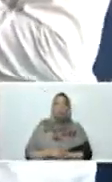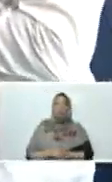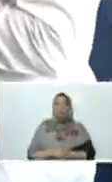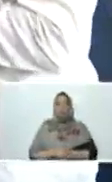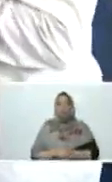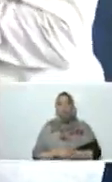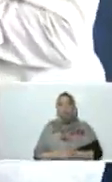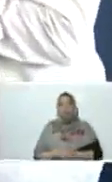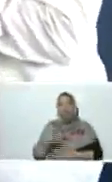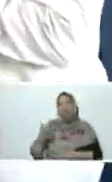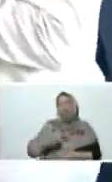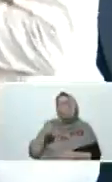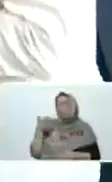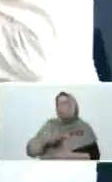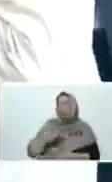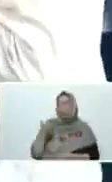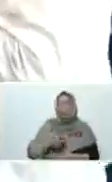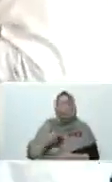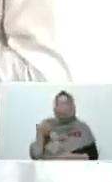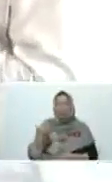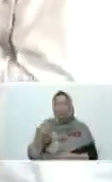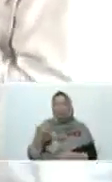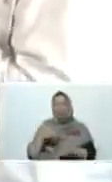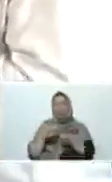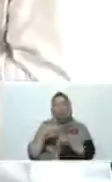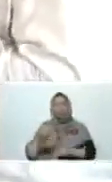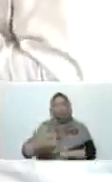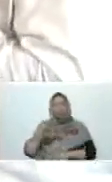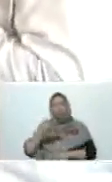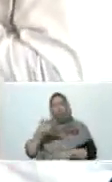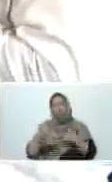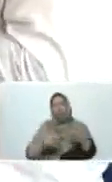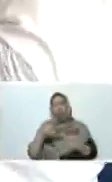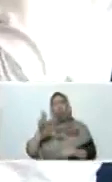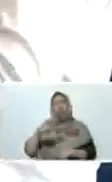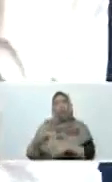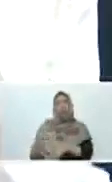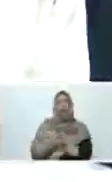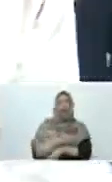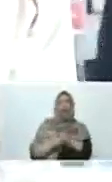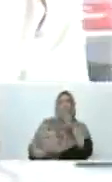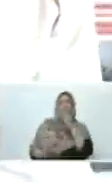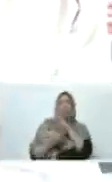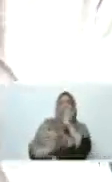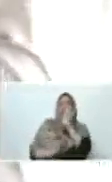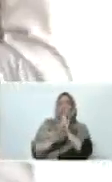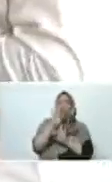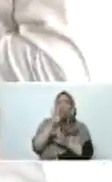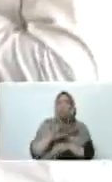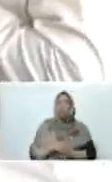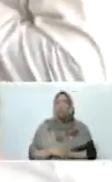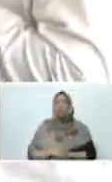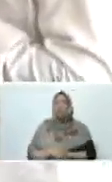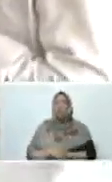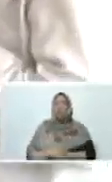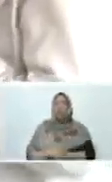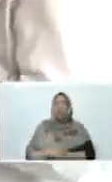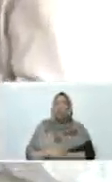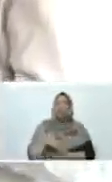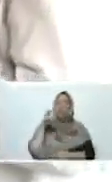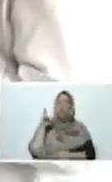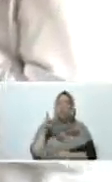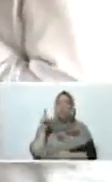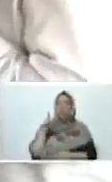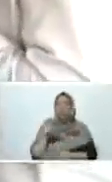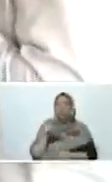Esto es un hecho importantísimo, inédito en Venezuela, porque jamás lo habíamos desarrollado. Usted tiene la chamota, que es el segundo